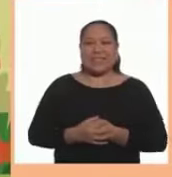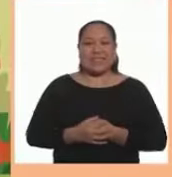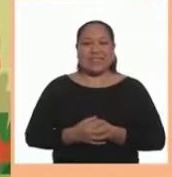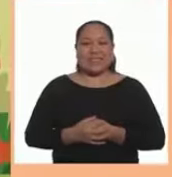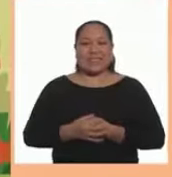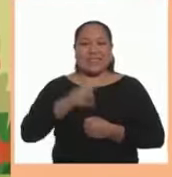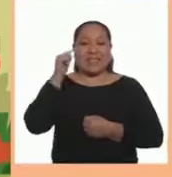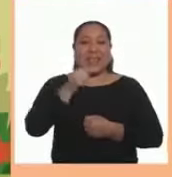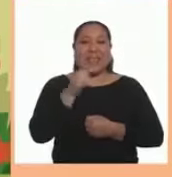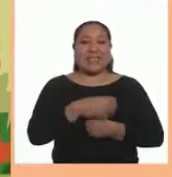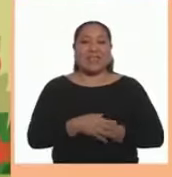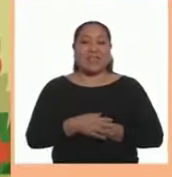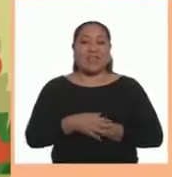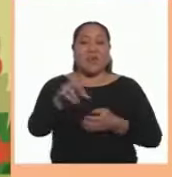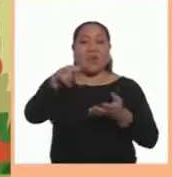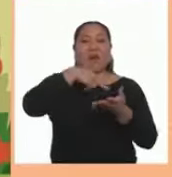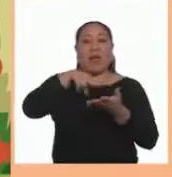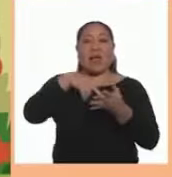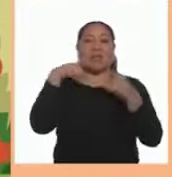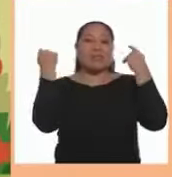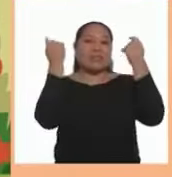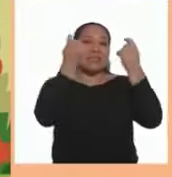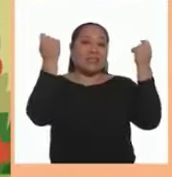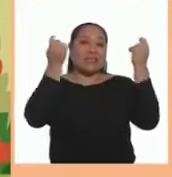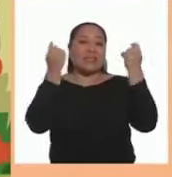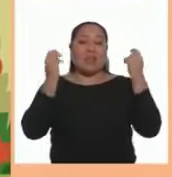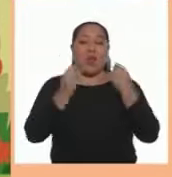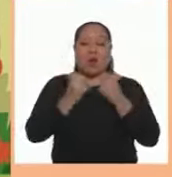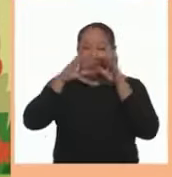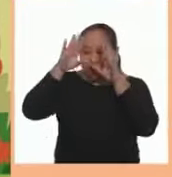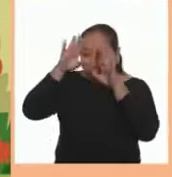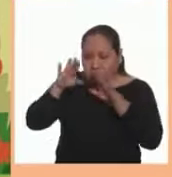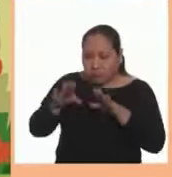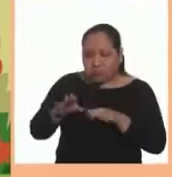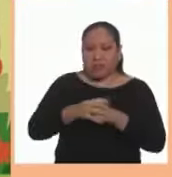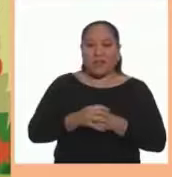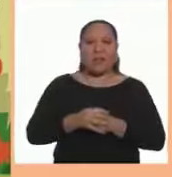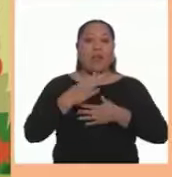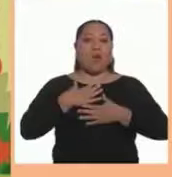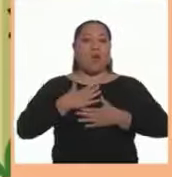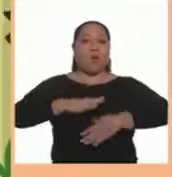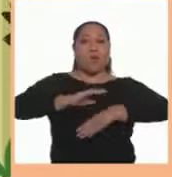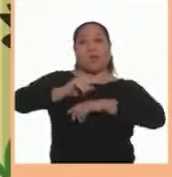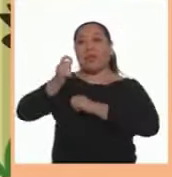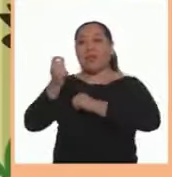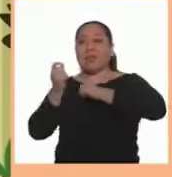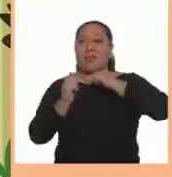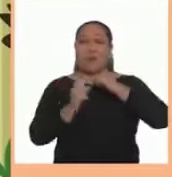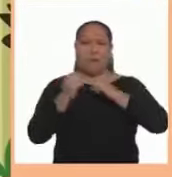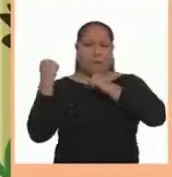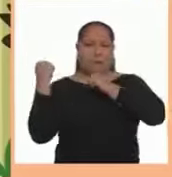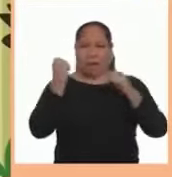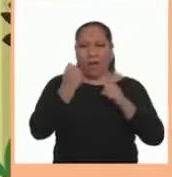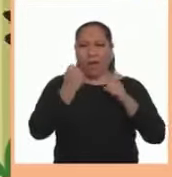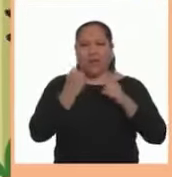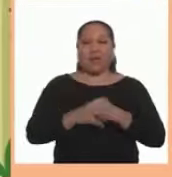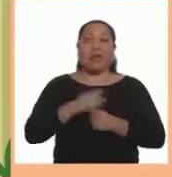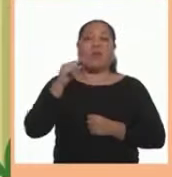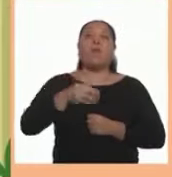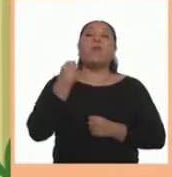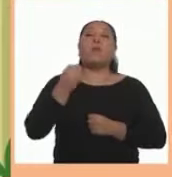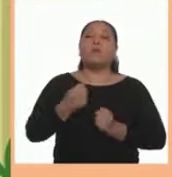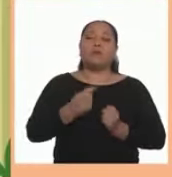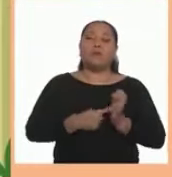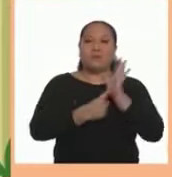Si quieres Estas suelen ser danzas festivas O rituales Los movimientos Son